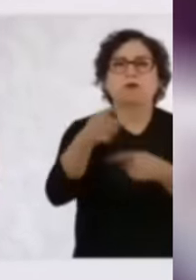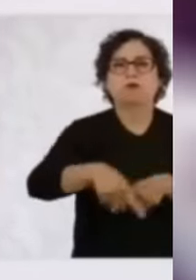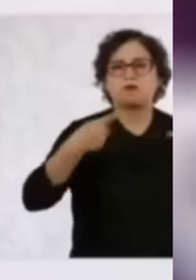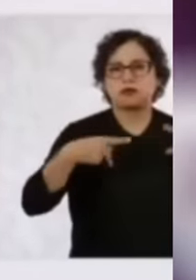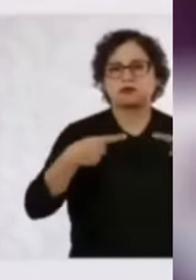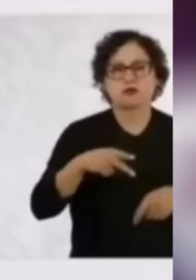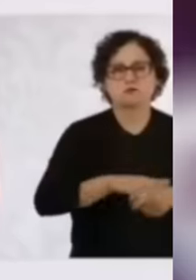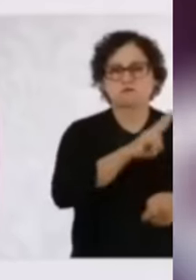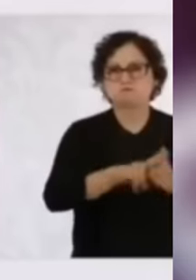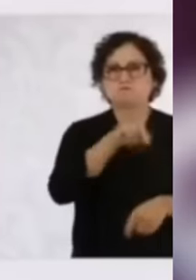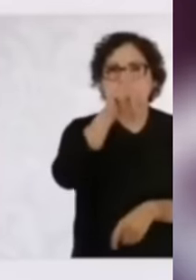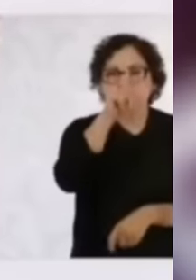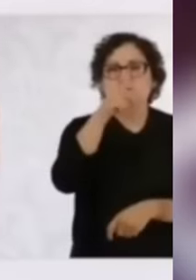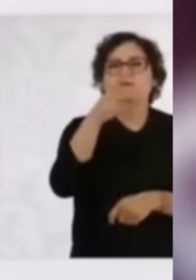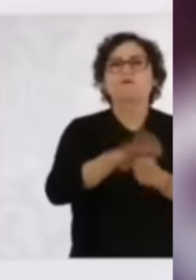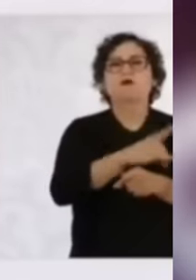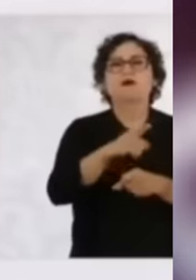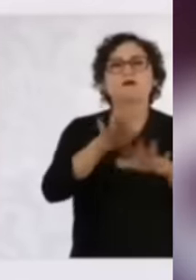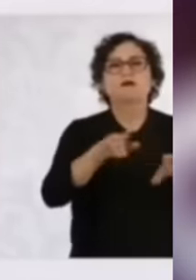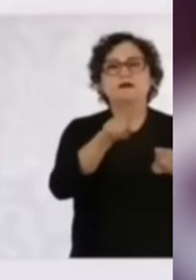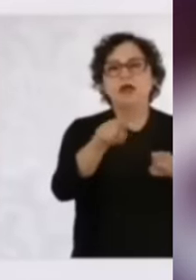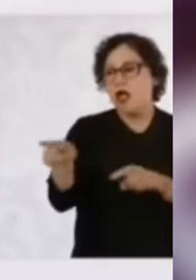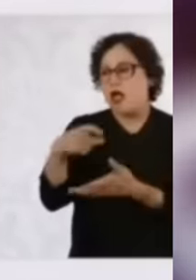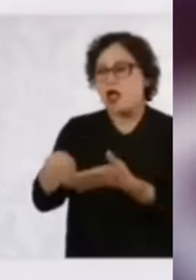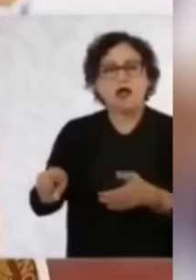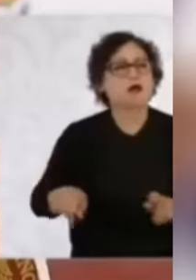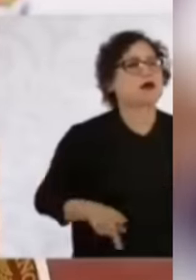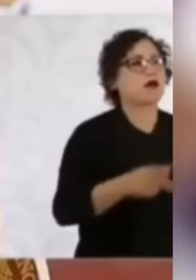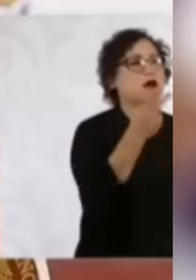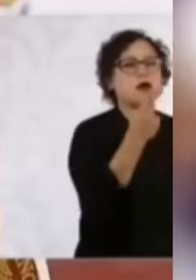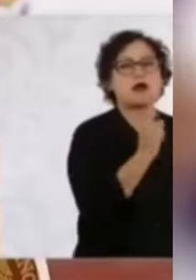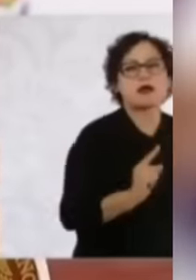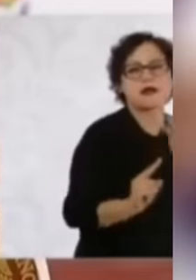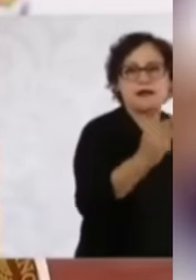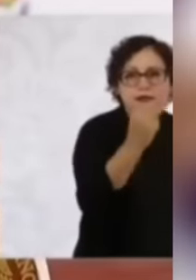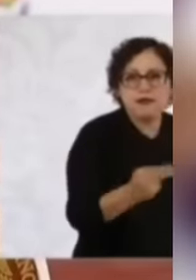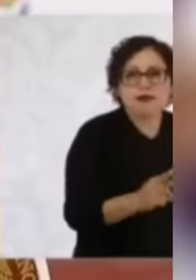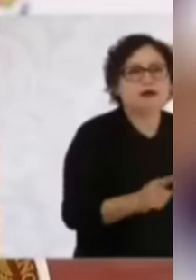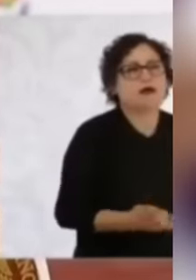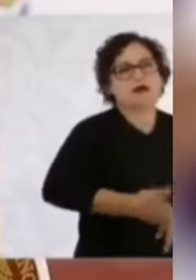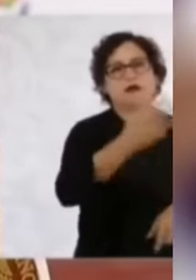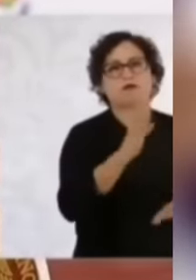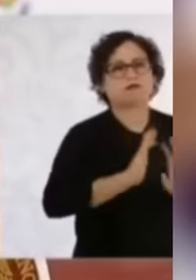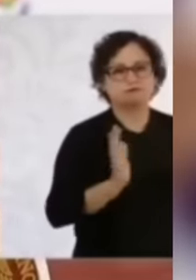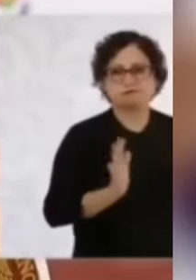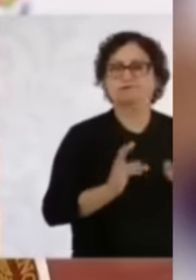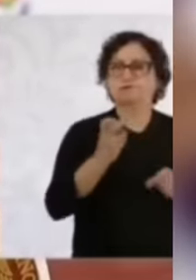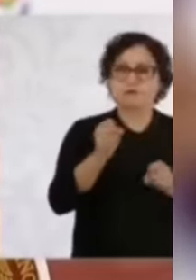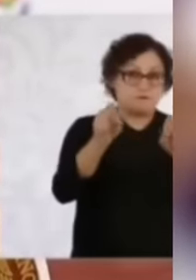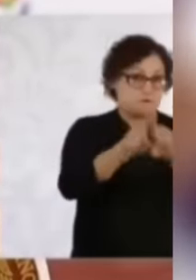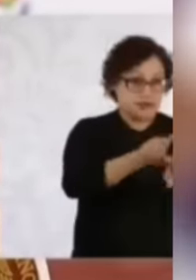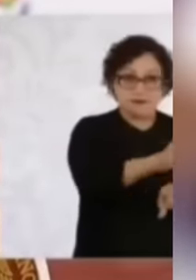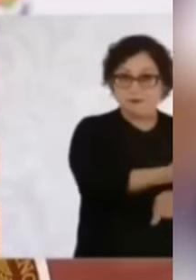Esos son algunos de los programas. Estamos trabajando con Tabasco, con Javier May para aumentar la producción ganadera,